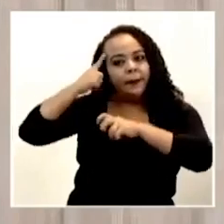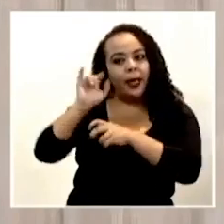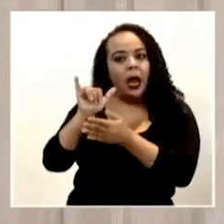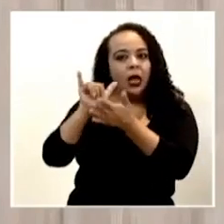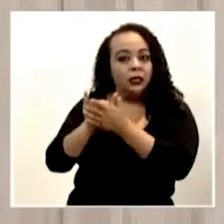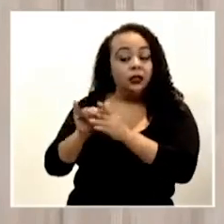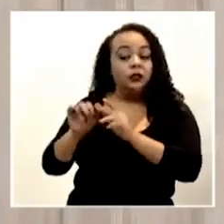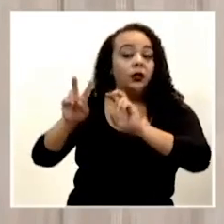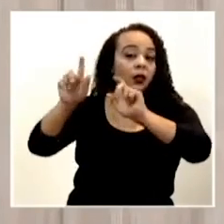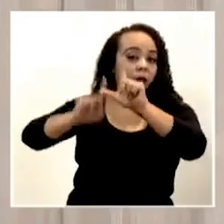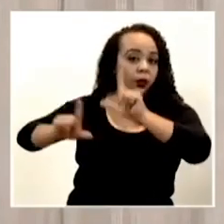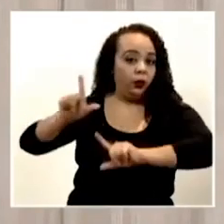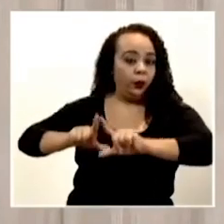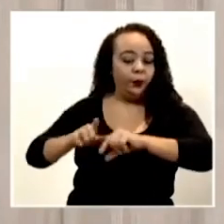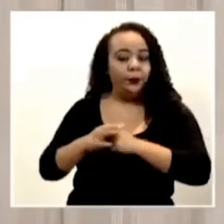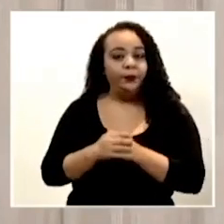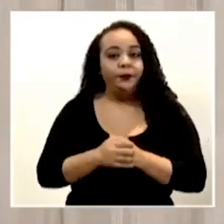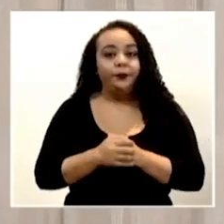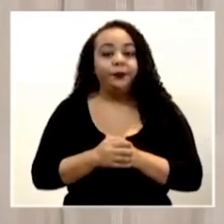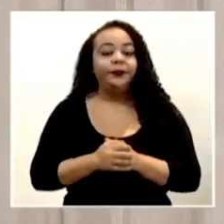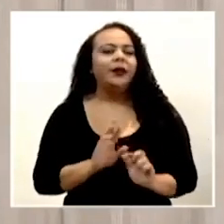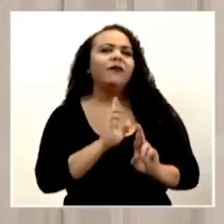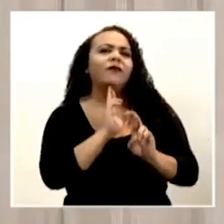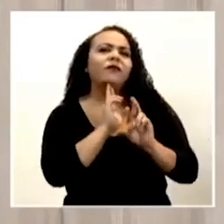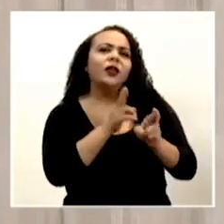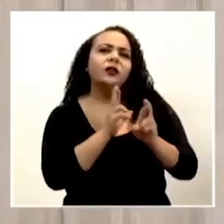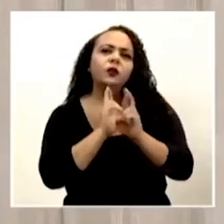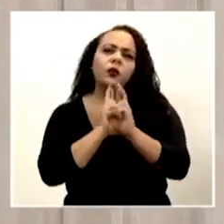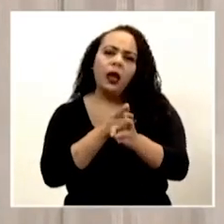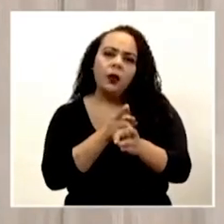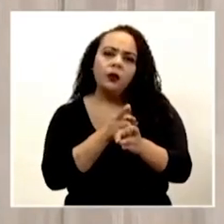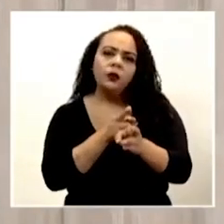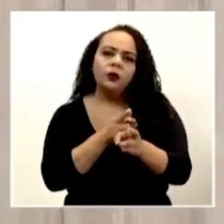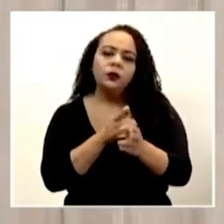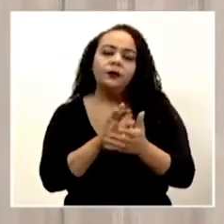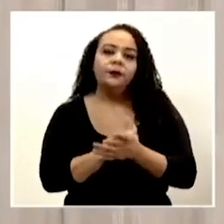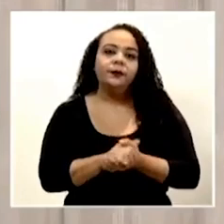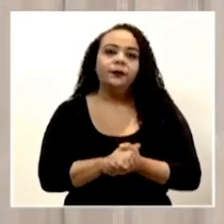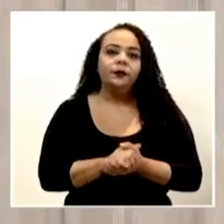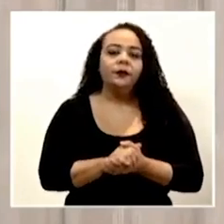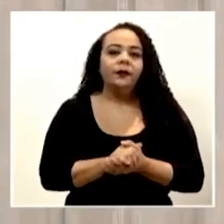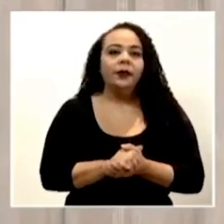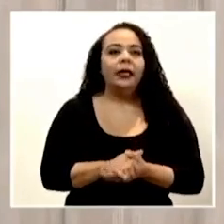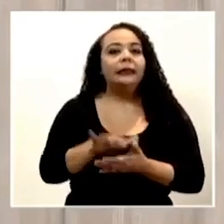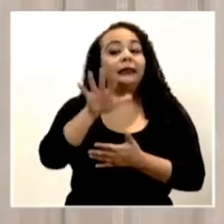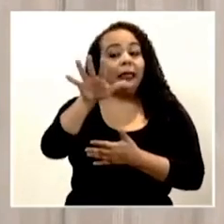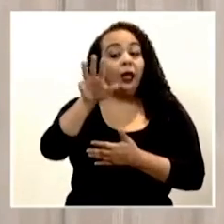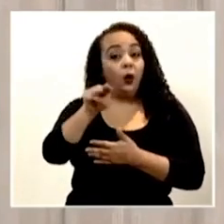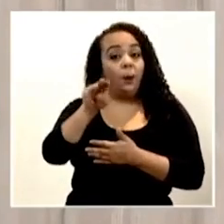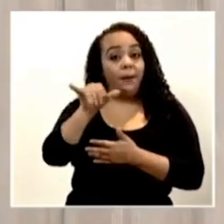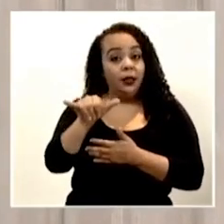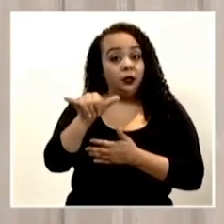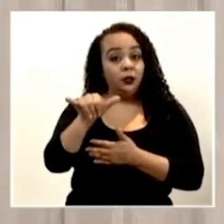del laboratorio. Los resultados han sido el 5 de mayo,